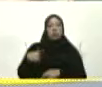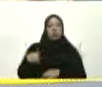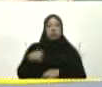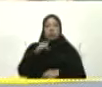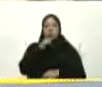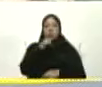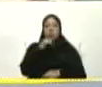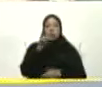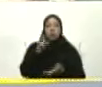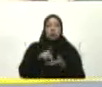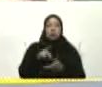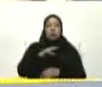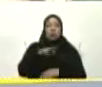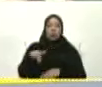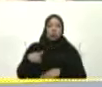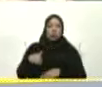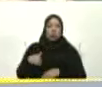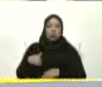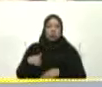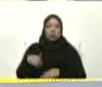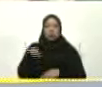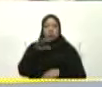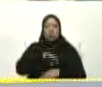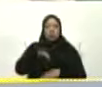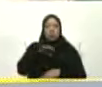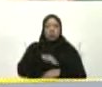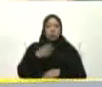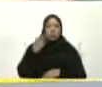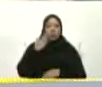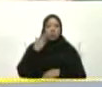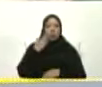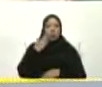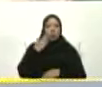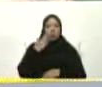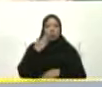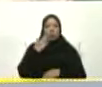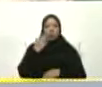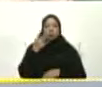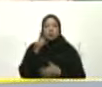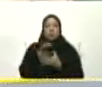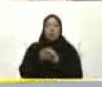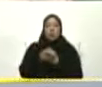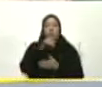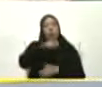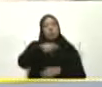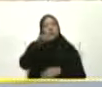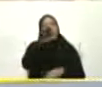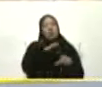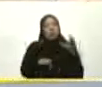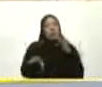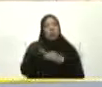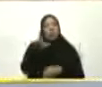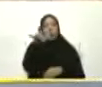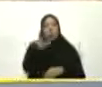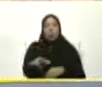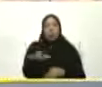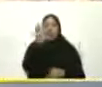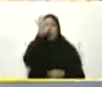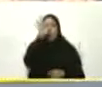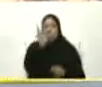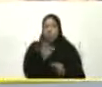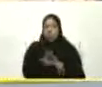Que para mí No tiene sentido Y yo lo he hecho Con gente De ciencia Y lo he hecho Con gente De fe